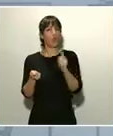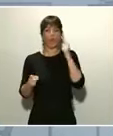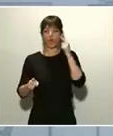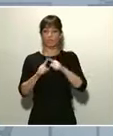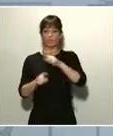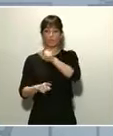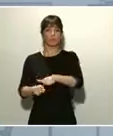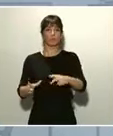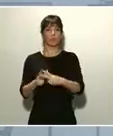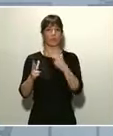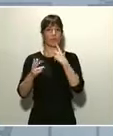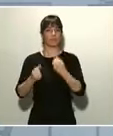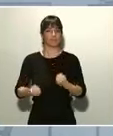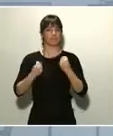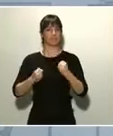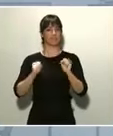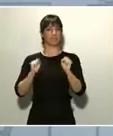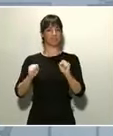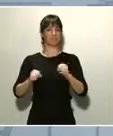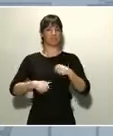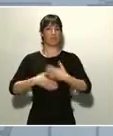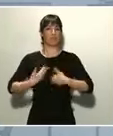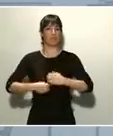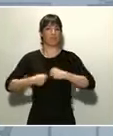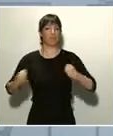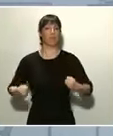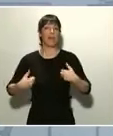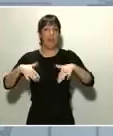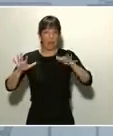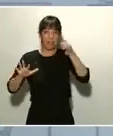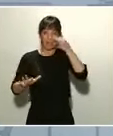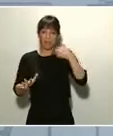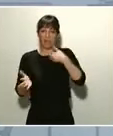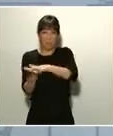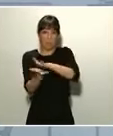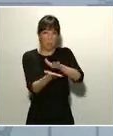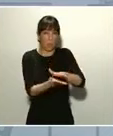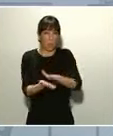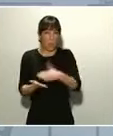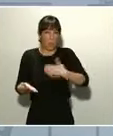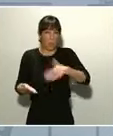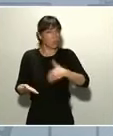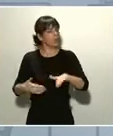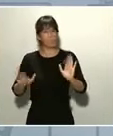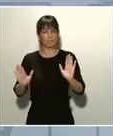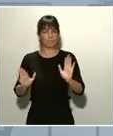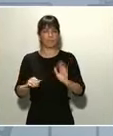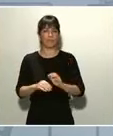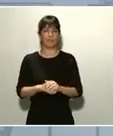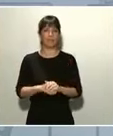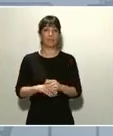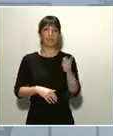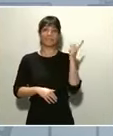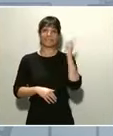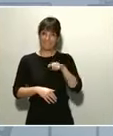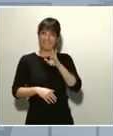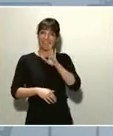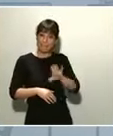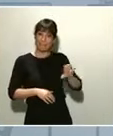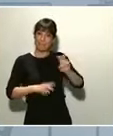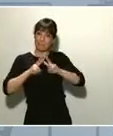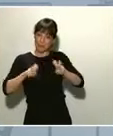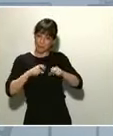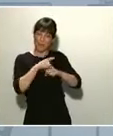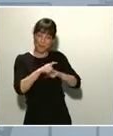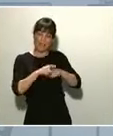aunque ello tuviese un altísimo coste en vidas humanas. Pero como saben, la mayoría de los países que iniciaron ese camino se han visto obligados